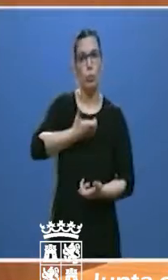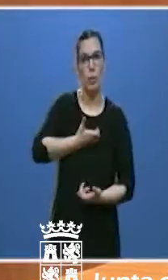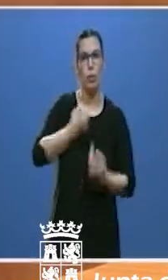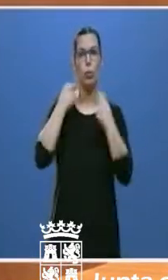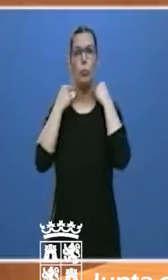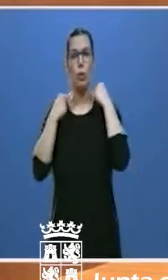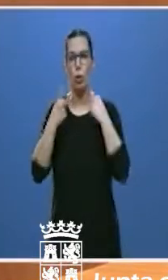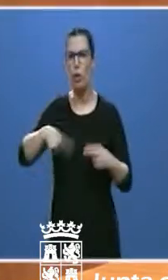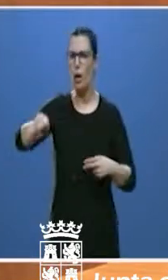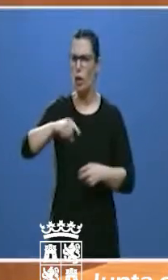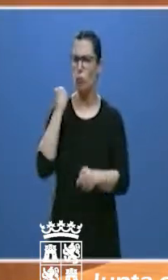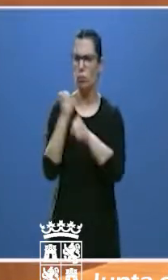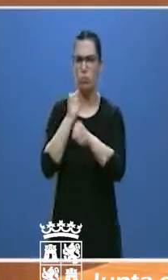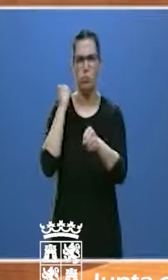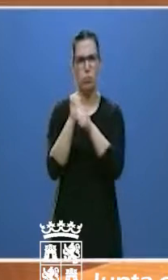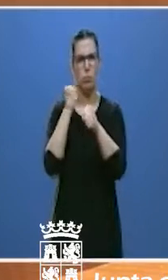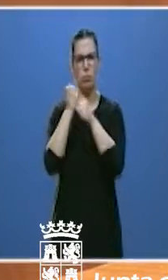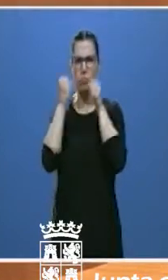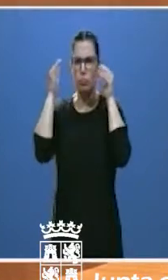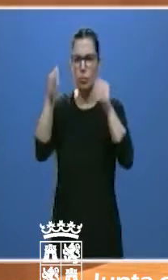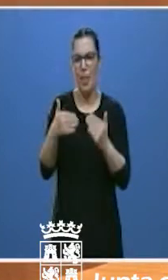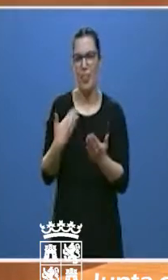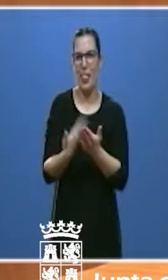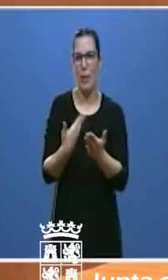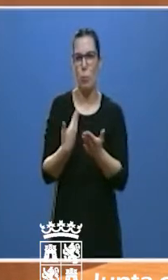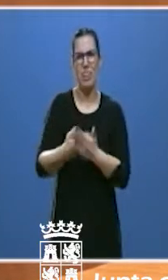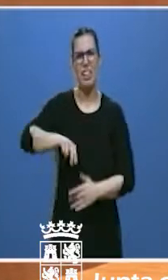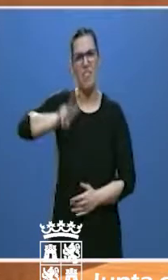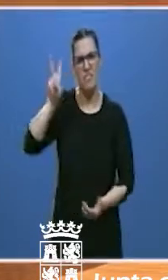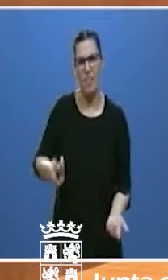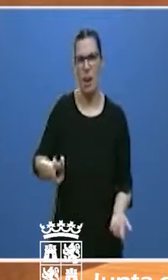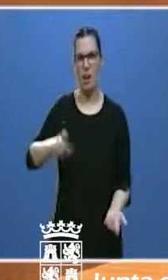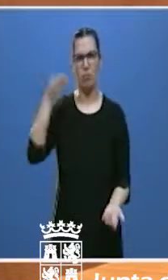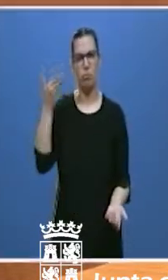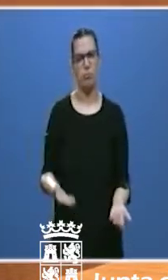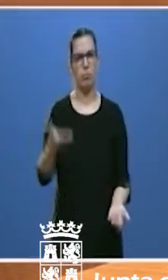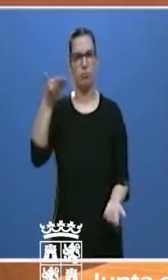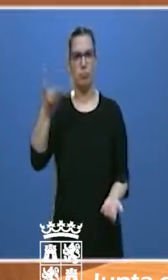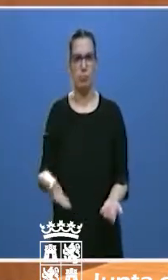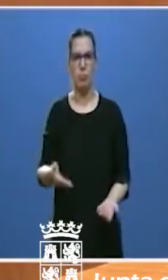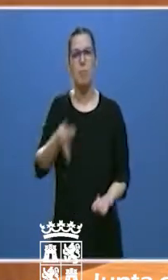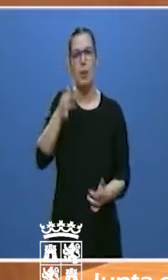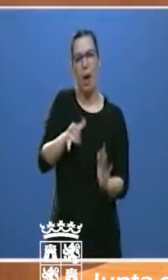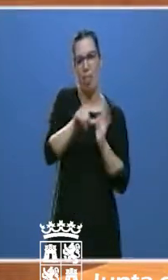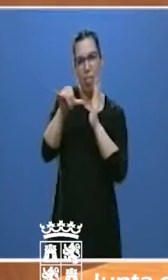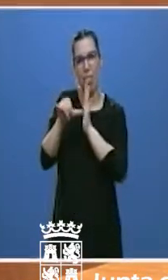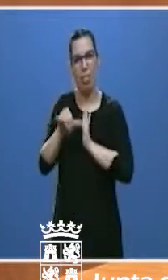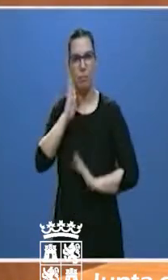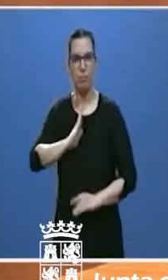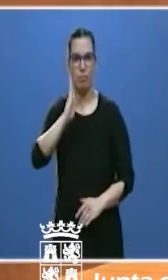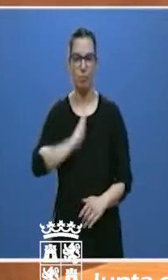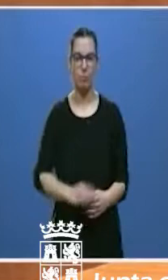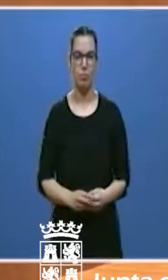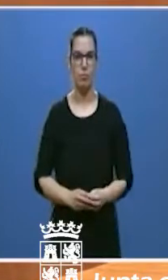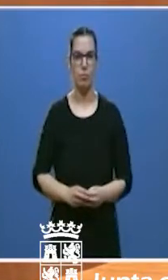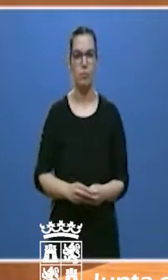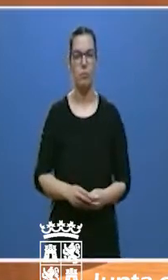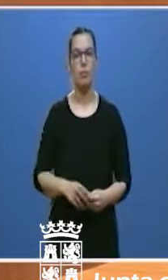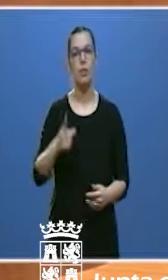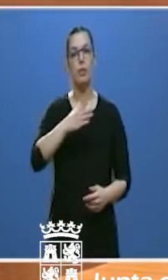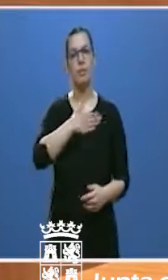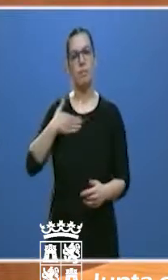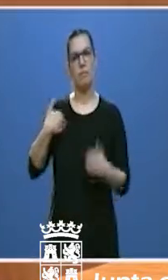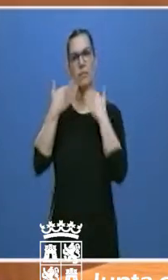todo. Que demuestran en todo momento su utilidad y su cercanía. Agradezco la lealtad y la